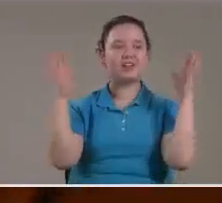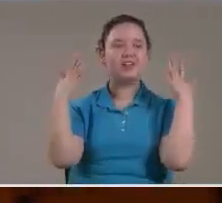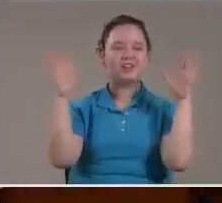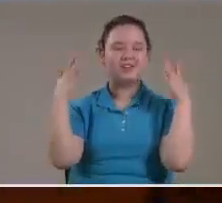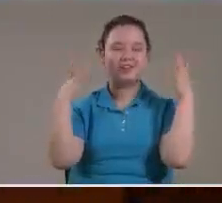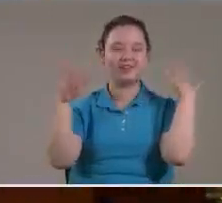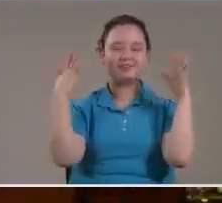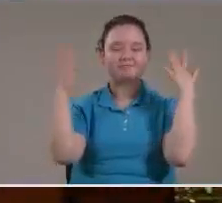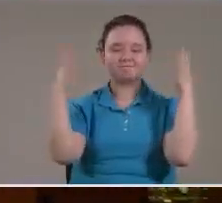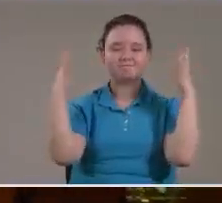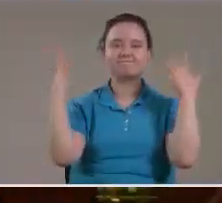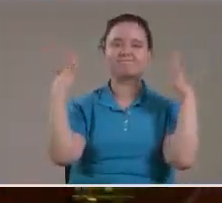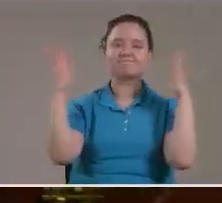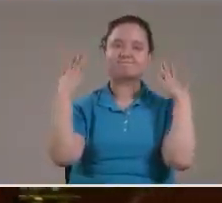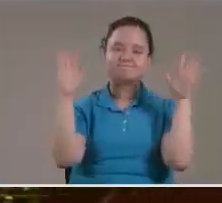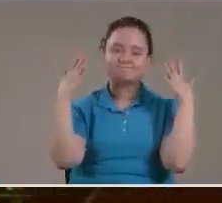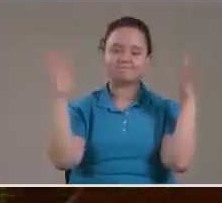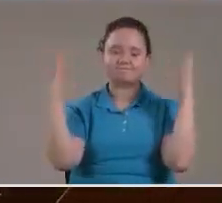Le voy a poner Un ejemplo